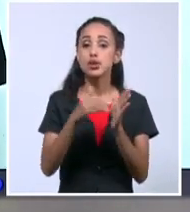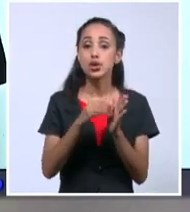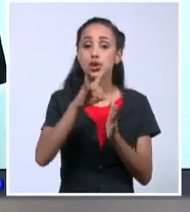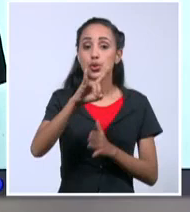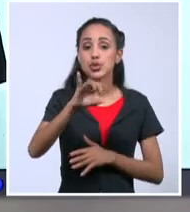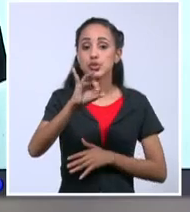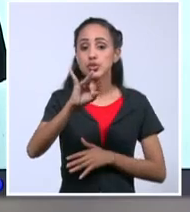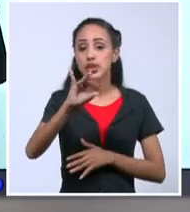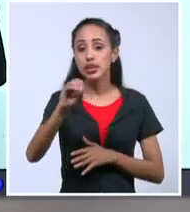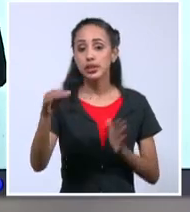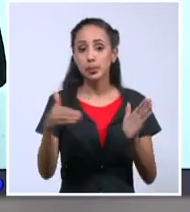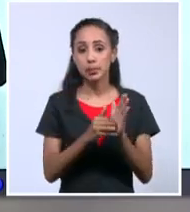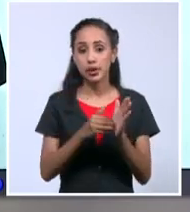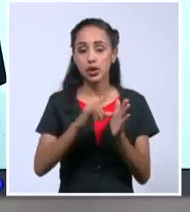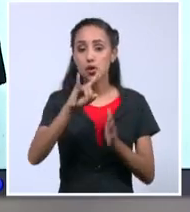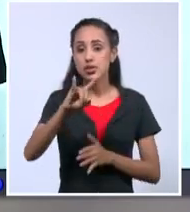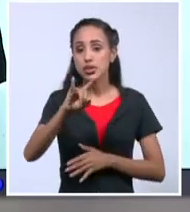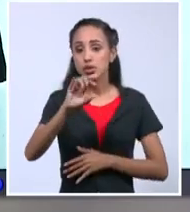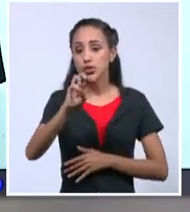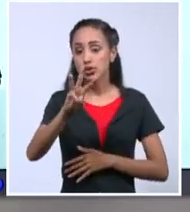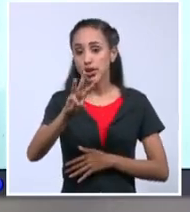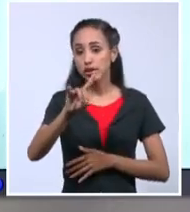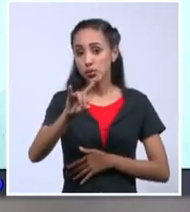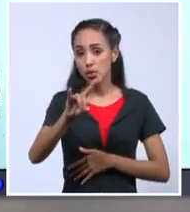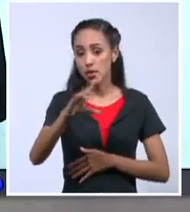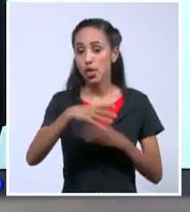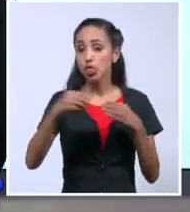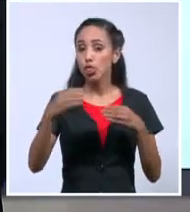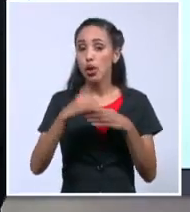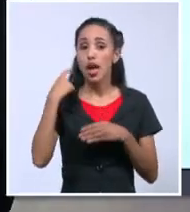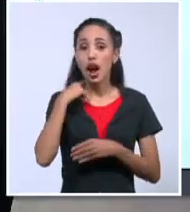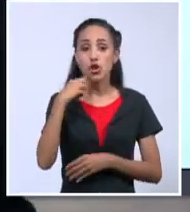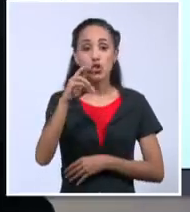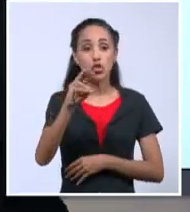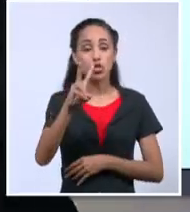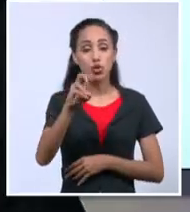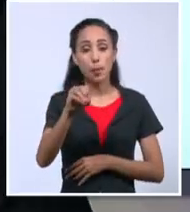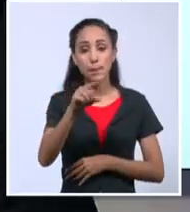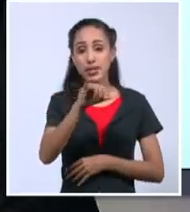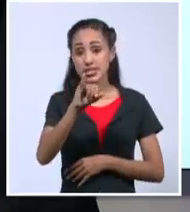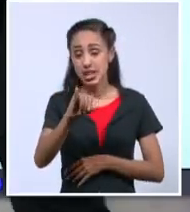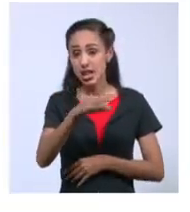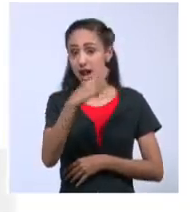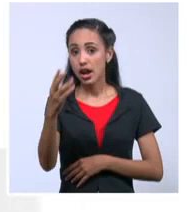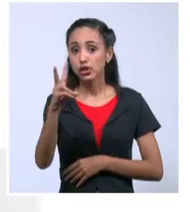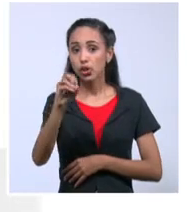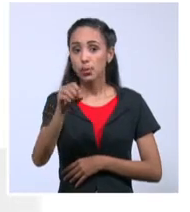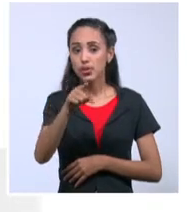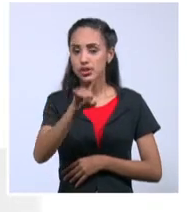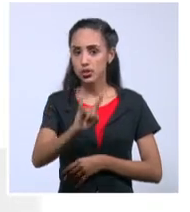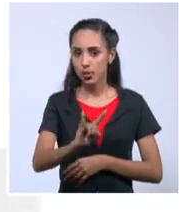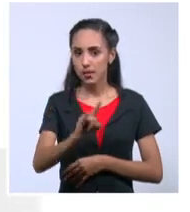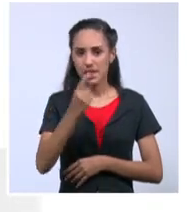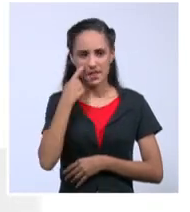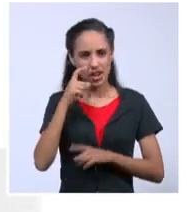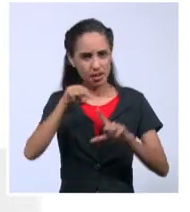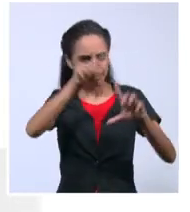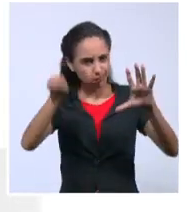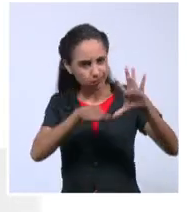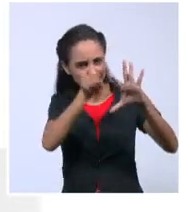.939 dólares desde el año 2006 hasta 2019. Vea la gráfica interactiva, cómo tiene